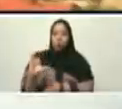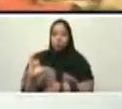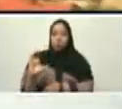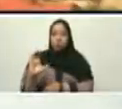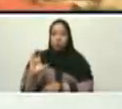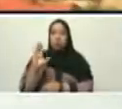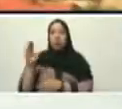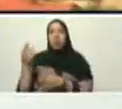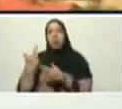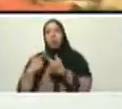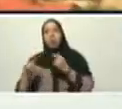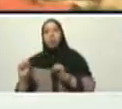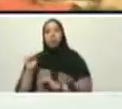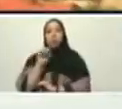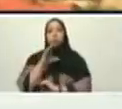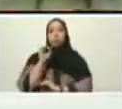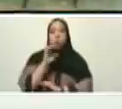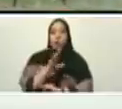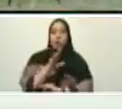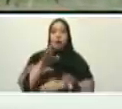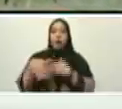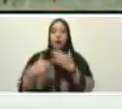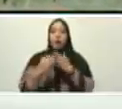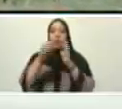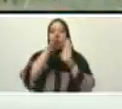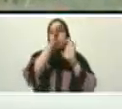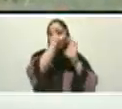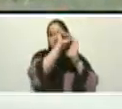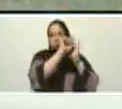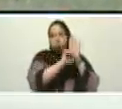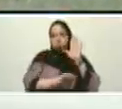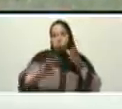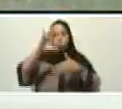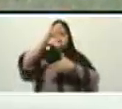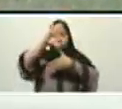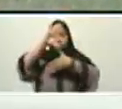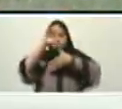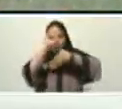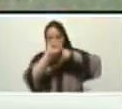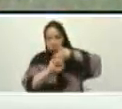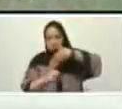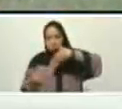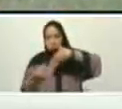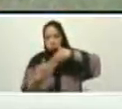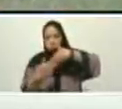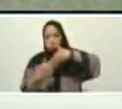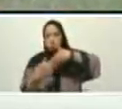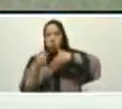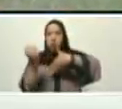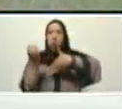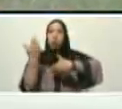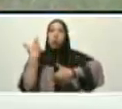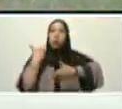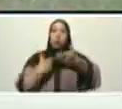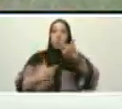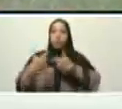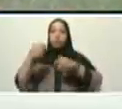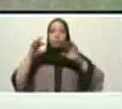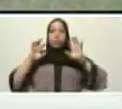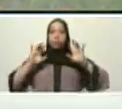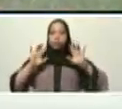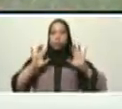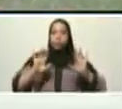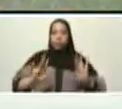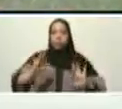Cúcuta al sur, con las tropas, con la estrategia, con la capacidad de